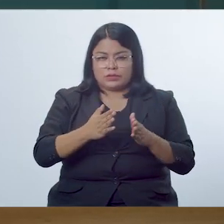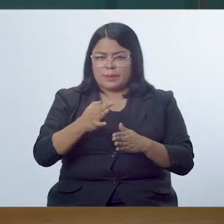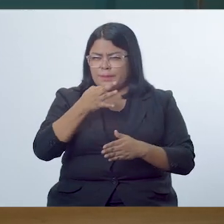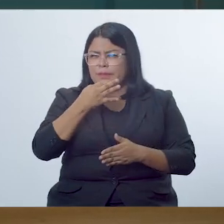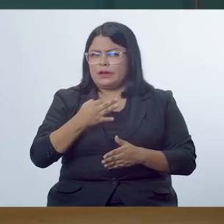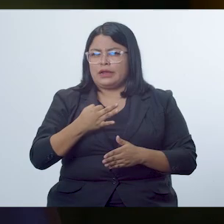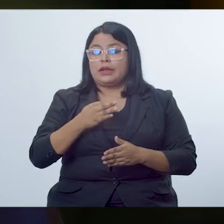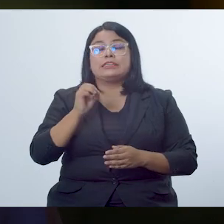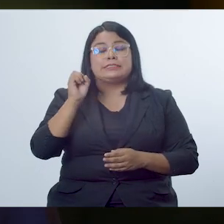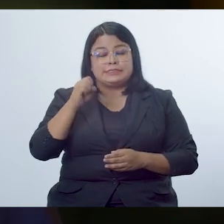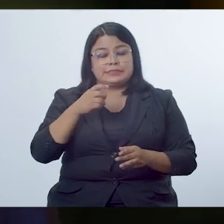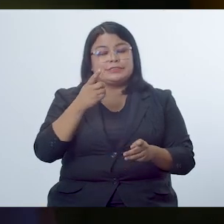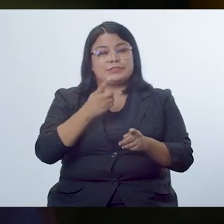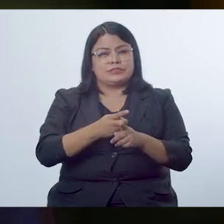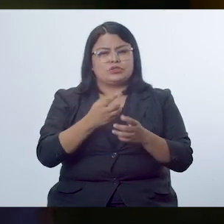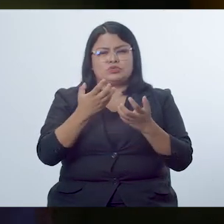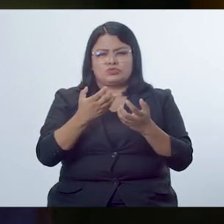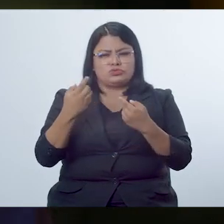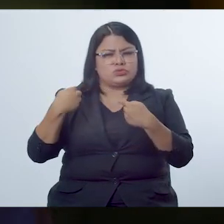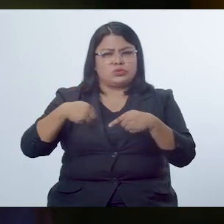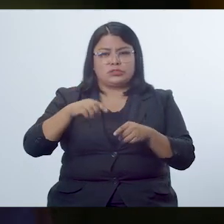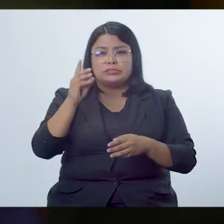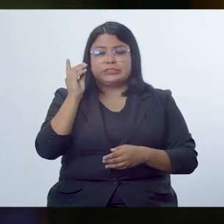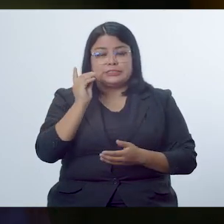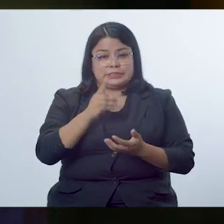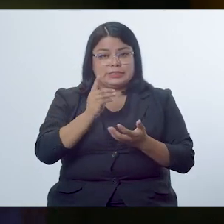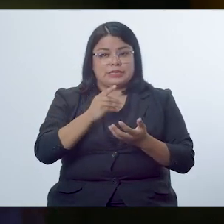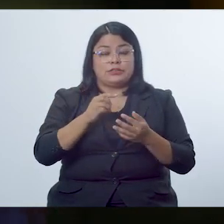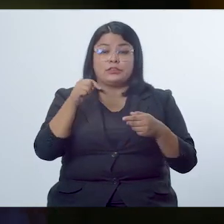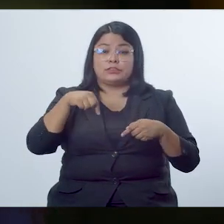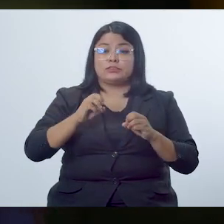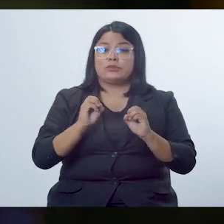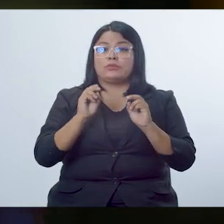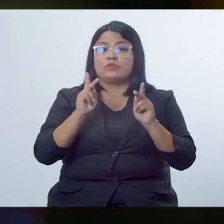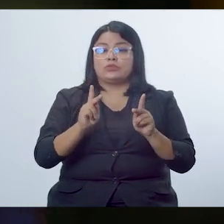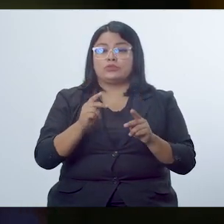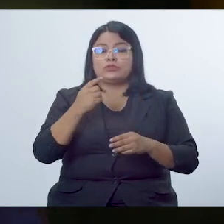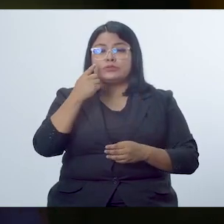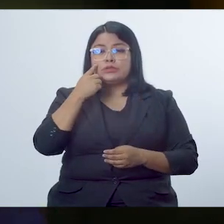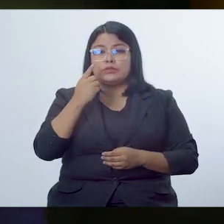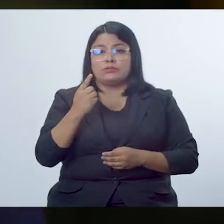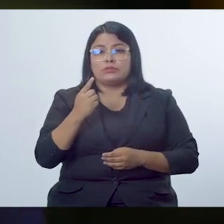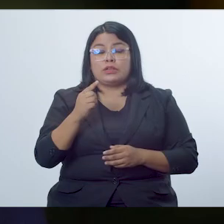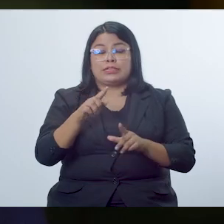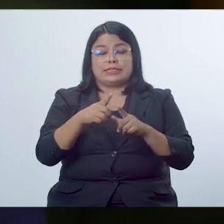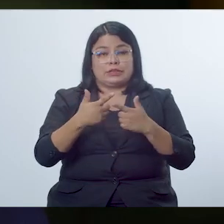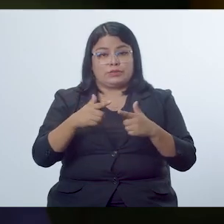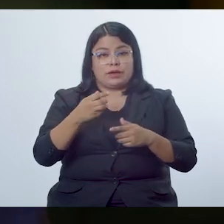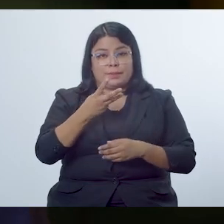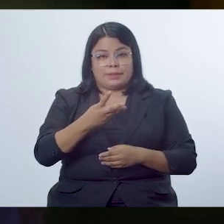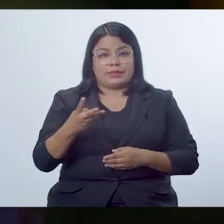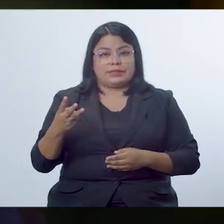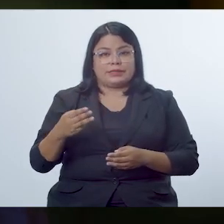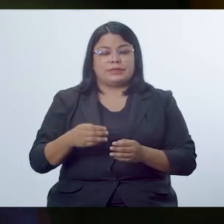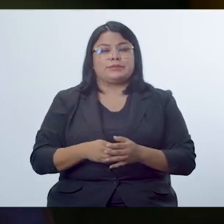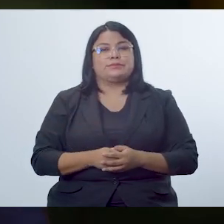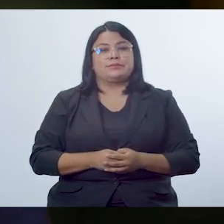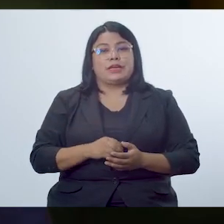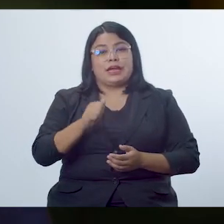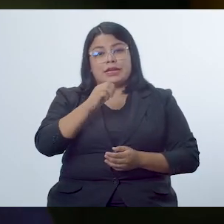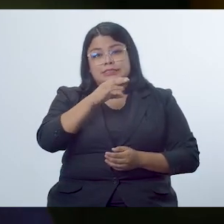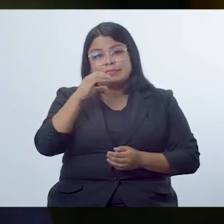¿verdad? Así es, existen muchas secuencias didácticas. En este caso nos referiremos a la del lenguaje, que es el ACC